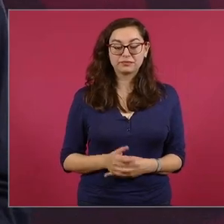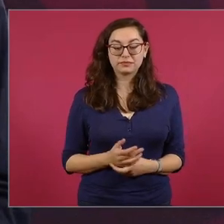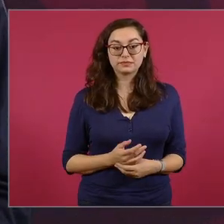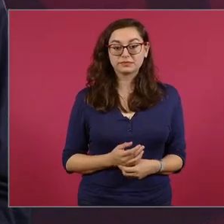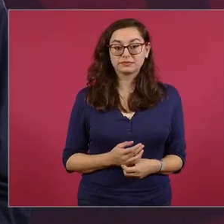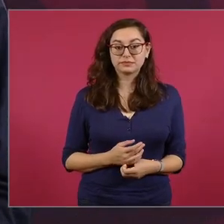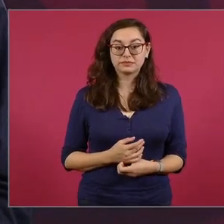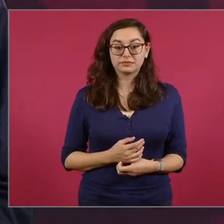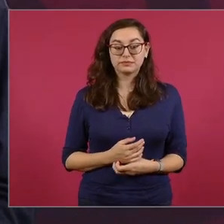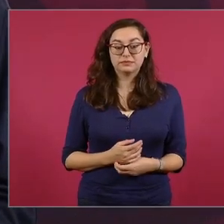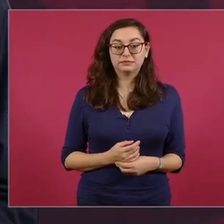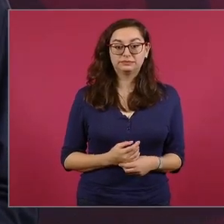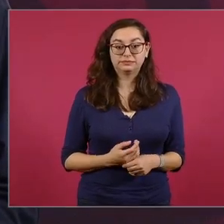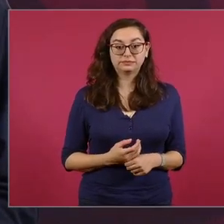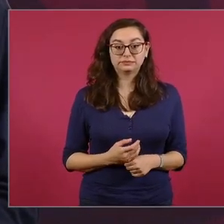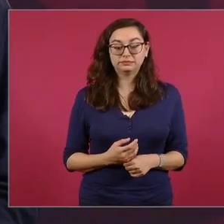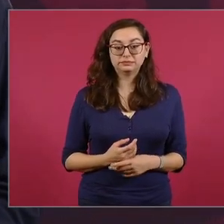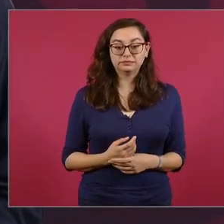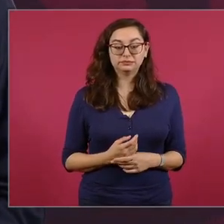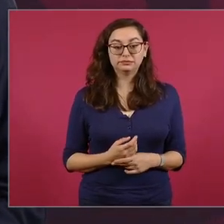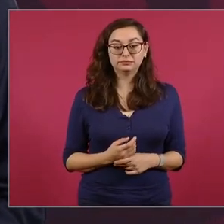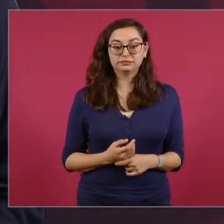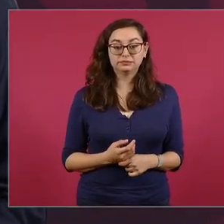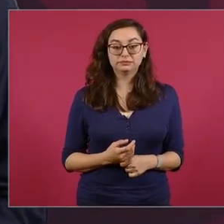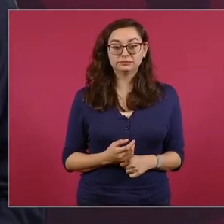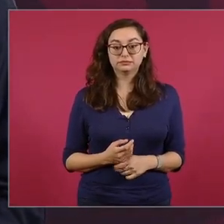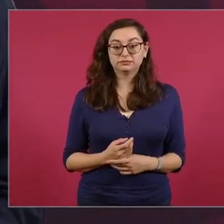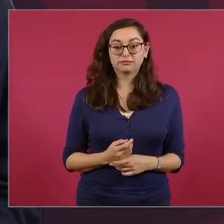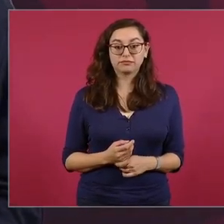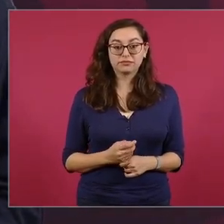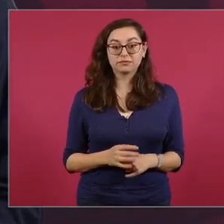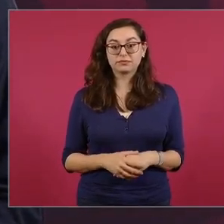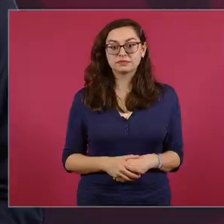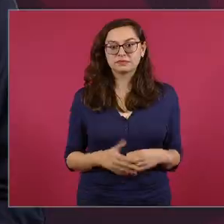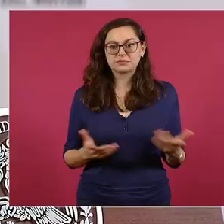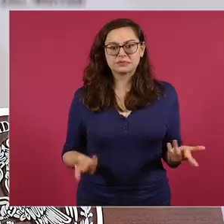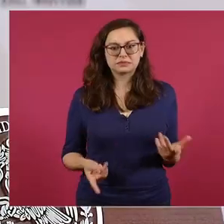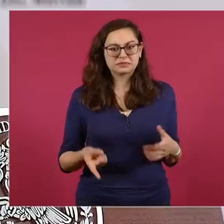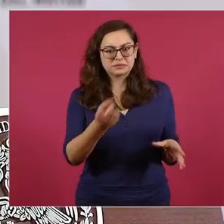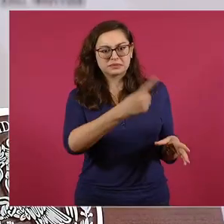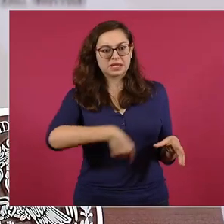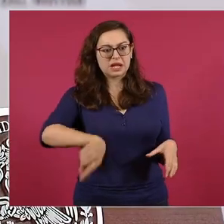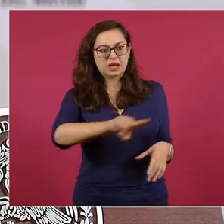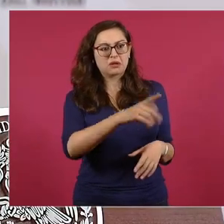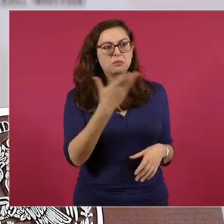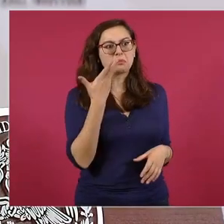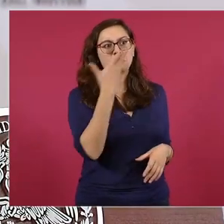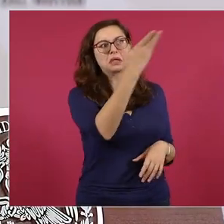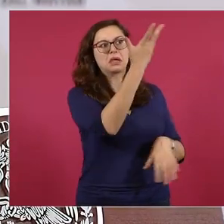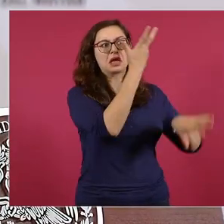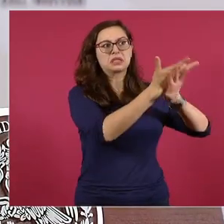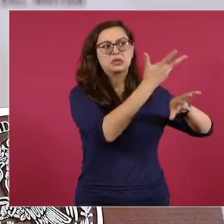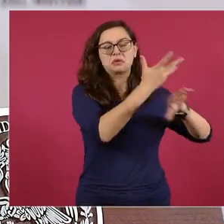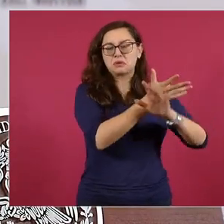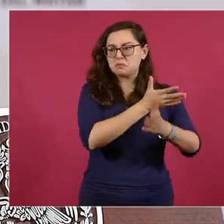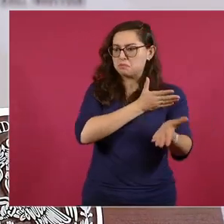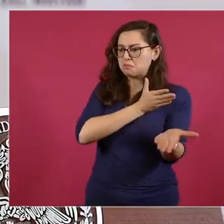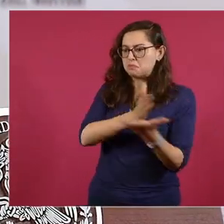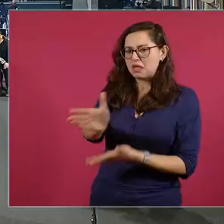quienes están pidiendo que intervenga Estados Unidos la CIDH también presidente